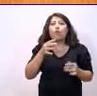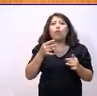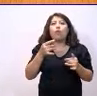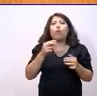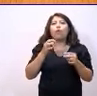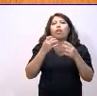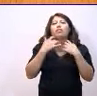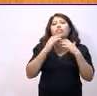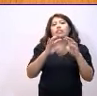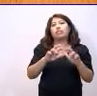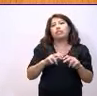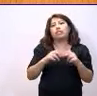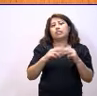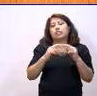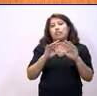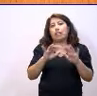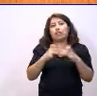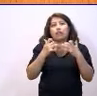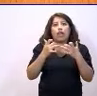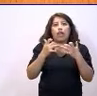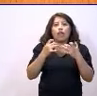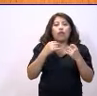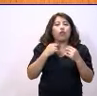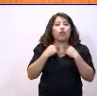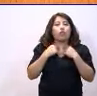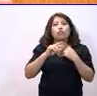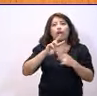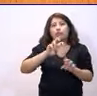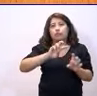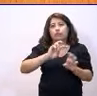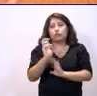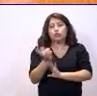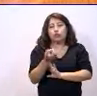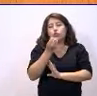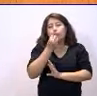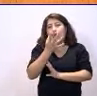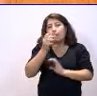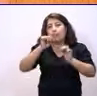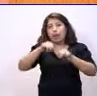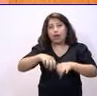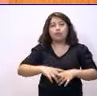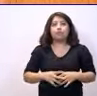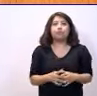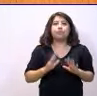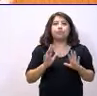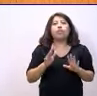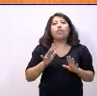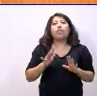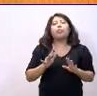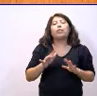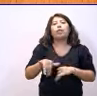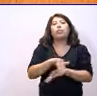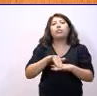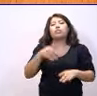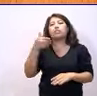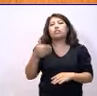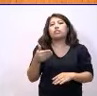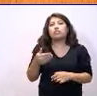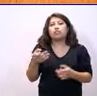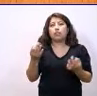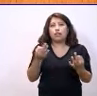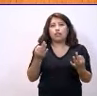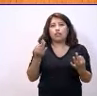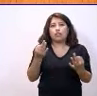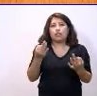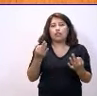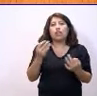senador autonómico diputado o no tiene que serlo, y otra serie de cuestiones que están bien, así lo hemos acordado, pero sobre todo me parece básico y fundamental una aportación